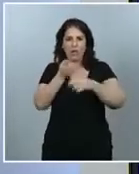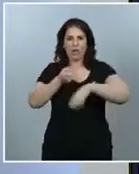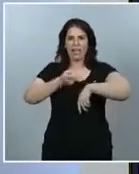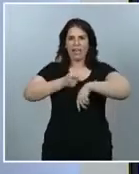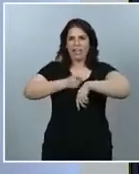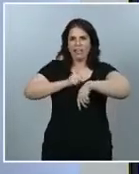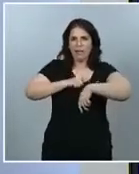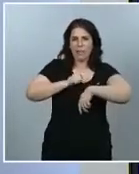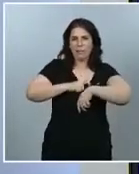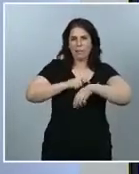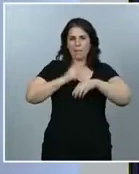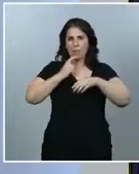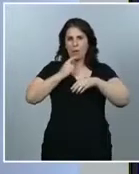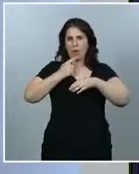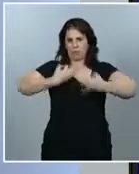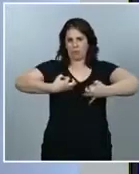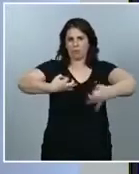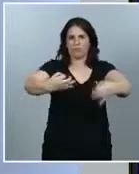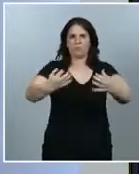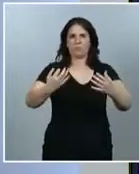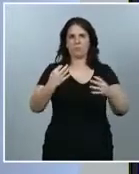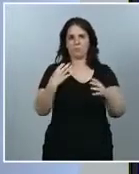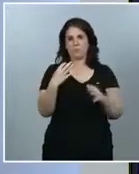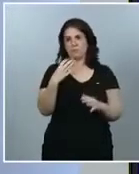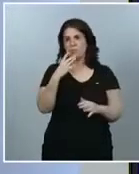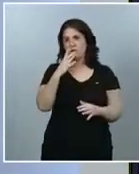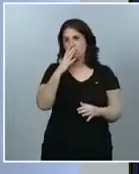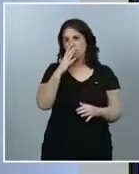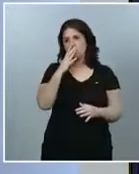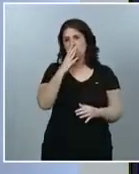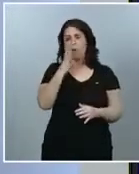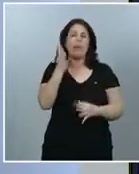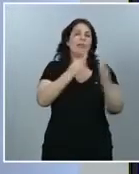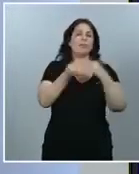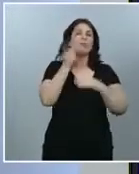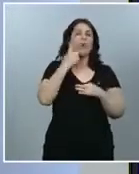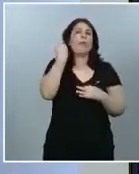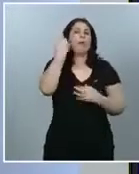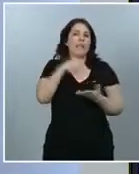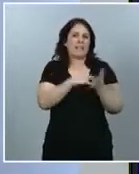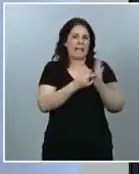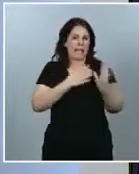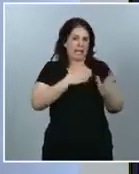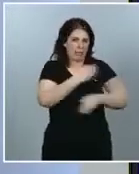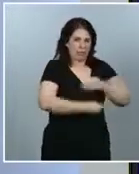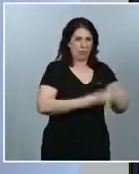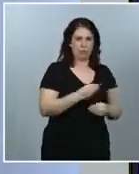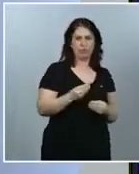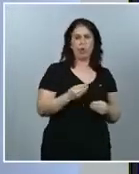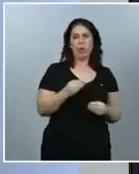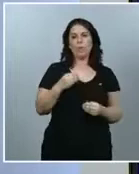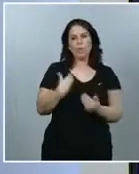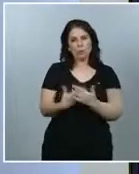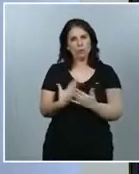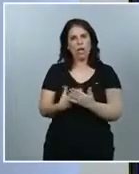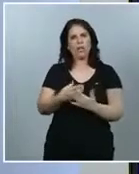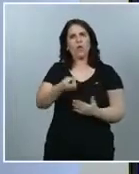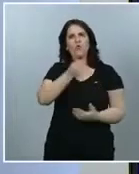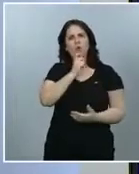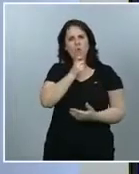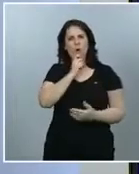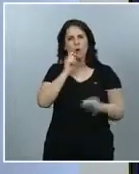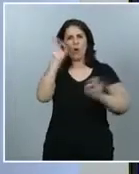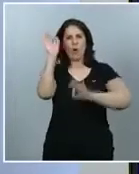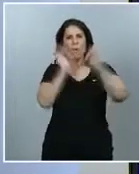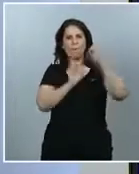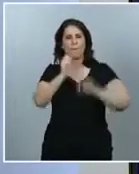en este momento solo podemos dar datos de una de las técnicas, pero mostrar cómo se distribuye, cómo es la prevalencia y la distribución